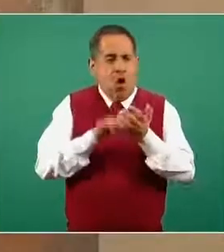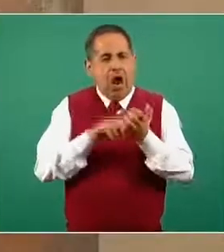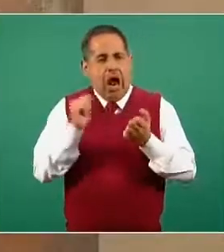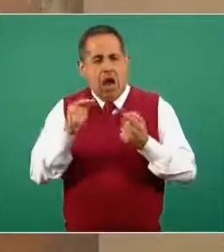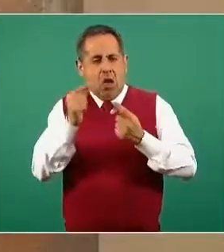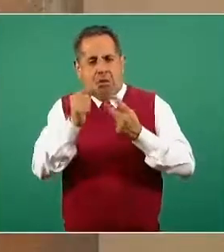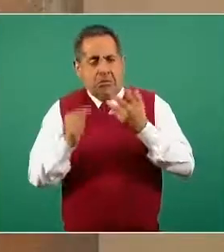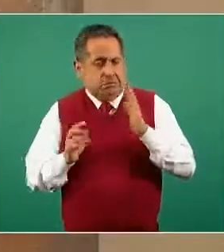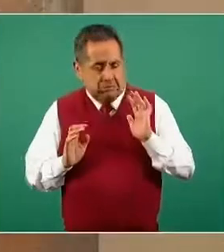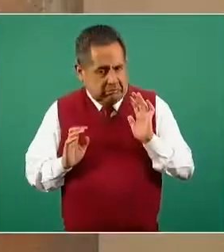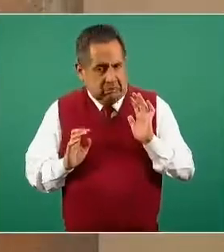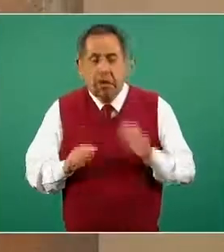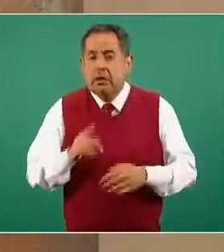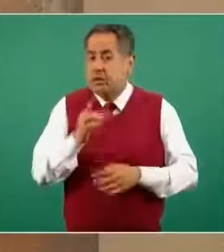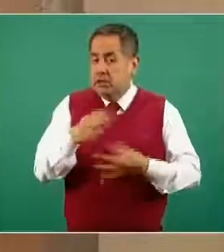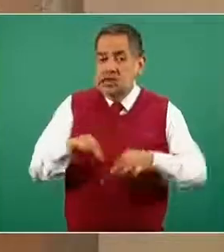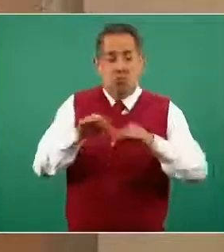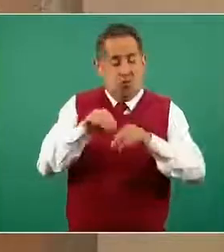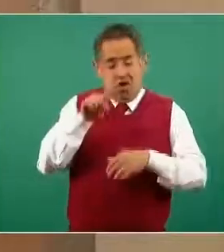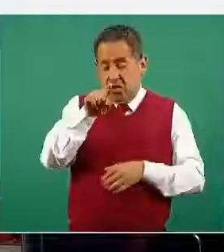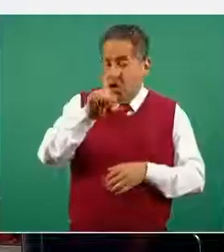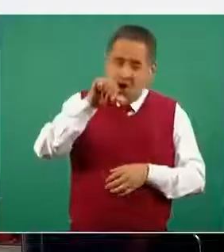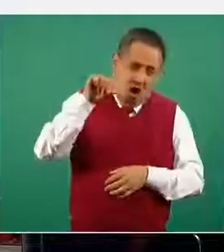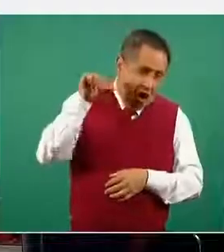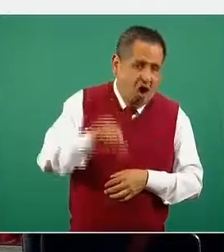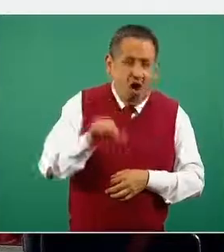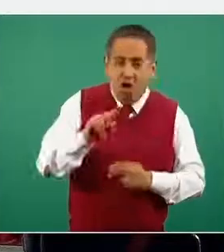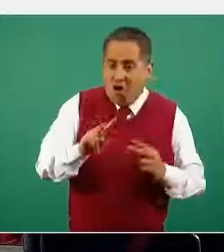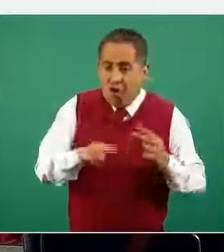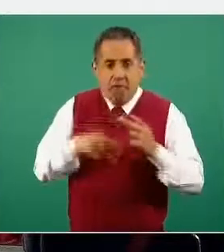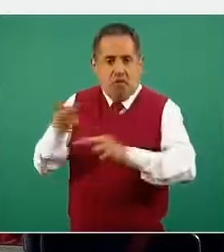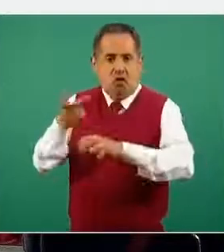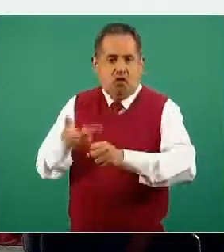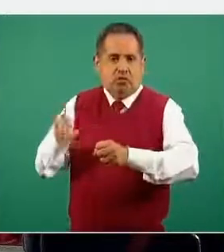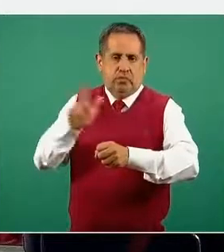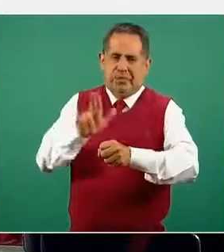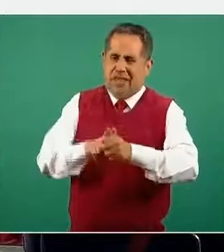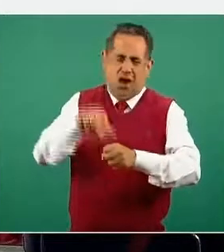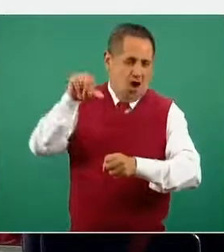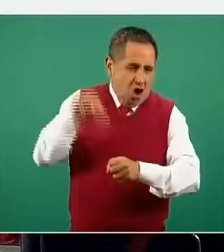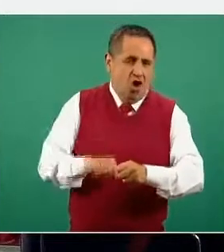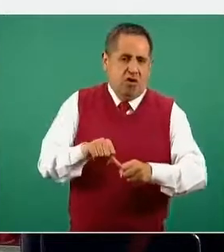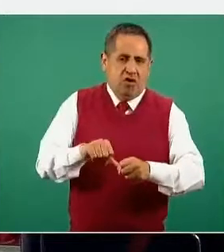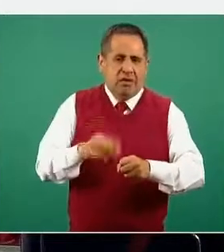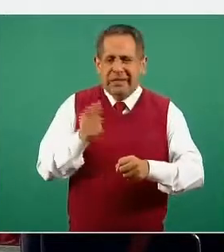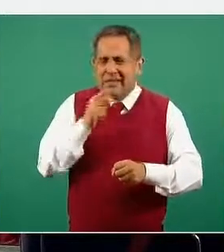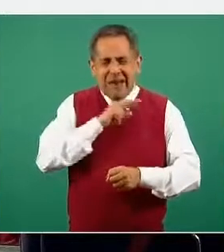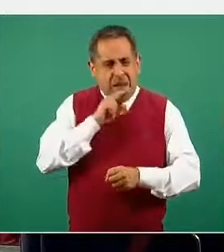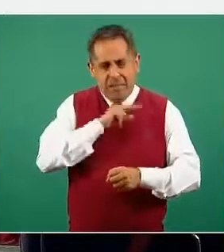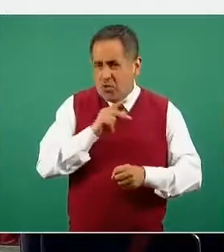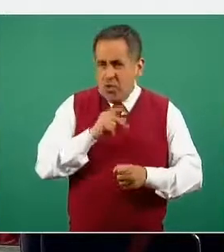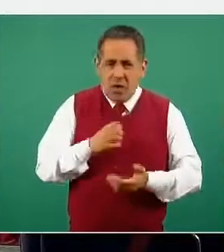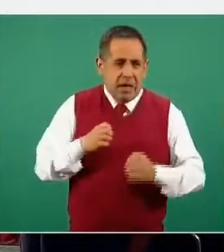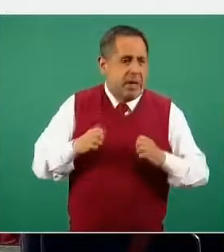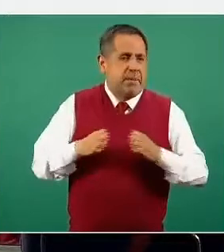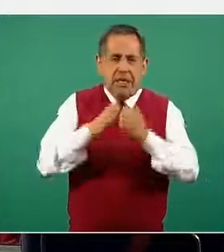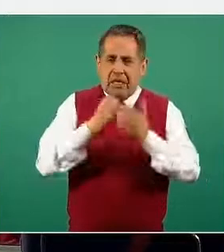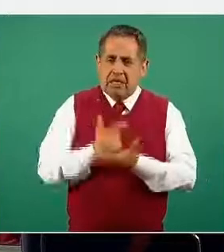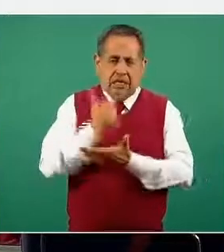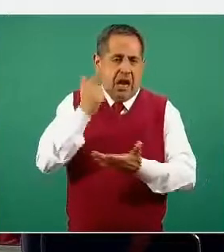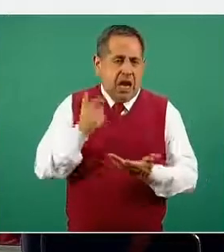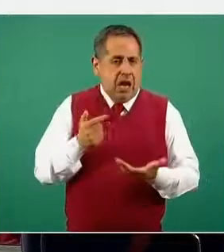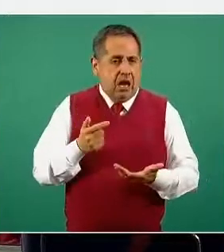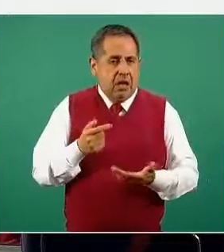síntomas es importante entonces acudir de inmediato a los servicios de salud más cercanos conociendo pues que